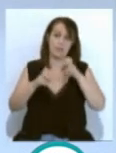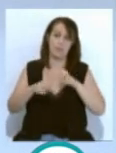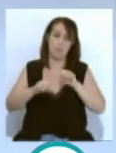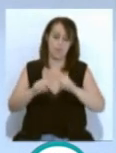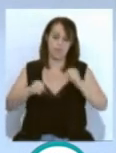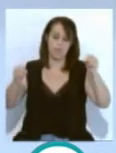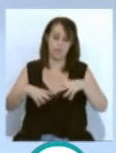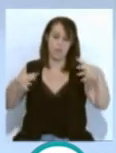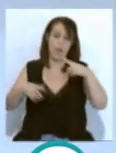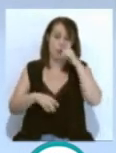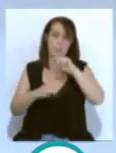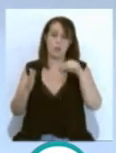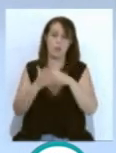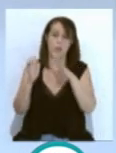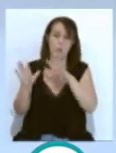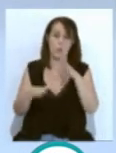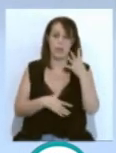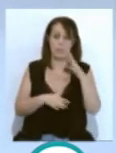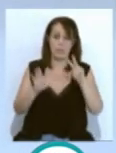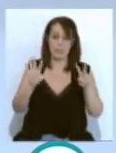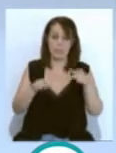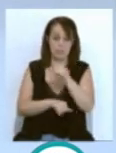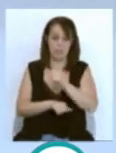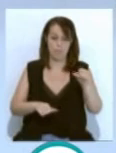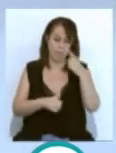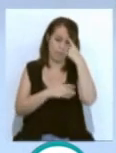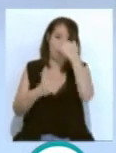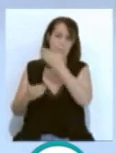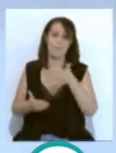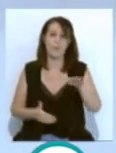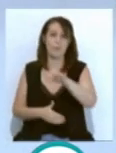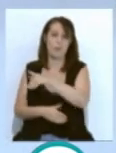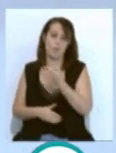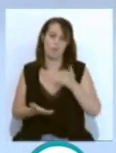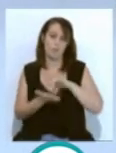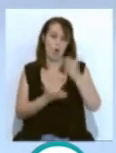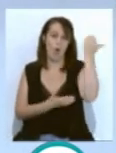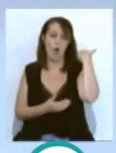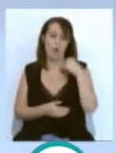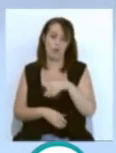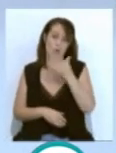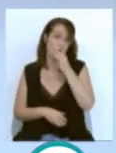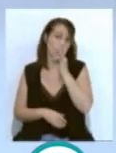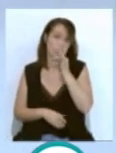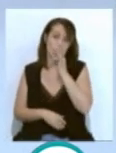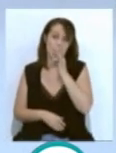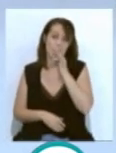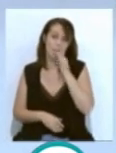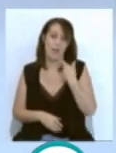1947, en la semana que se homenaje a las víctimas de un acontecimiento del que aún se desconocen muchos